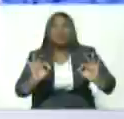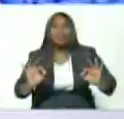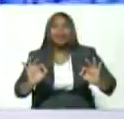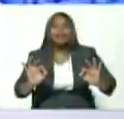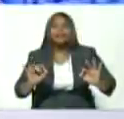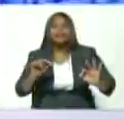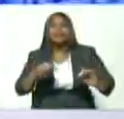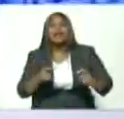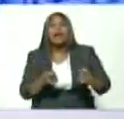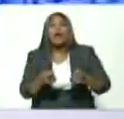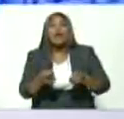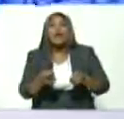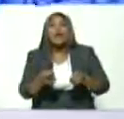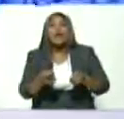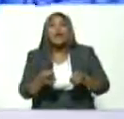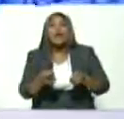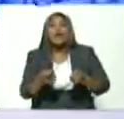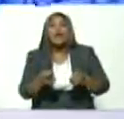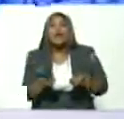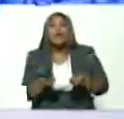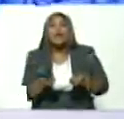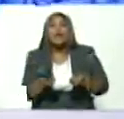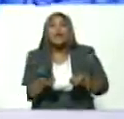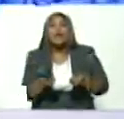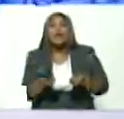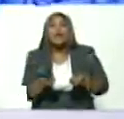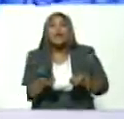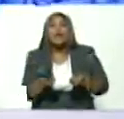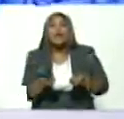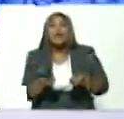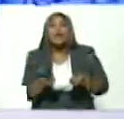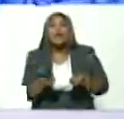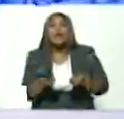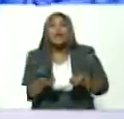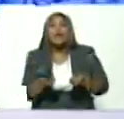economía en general de la